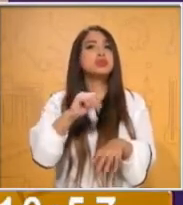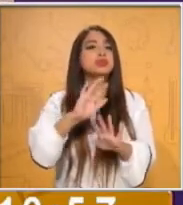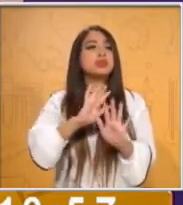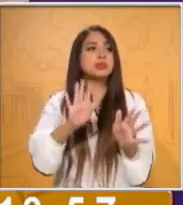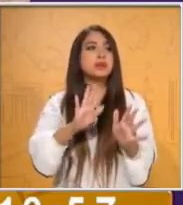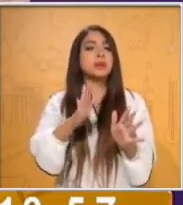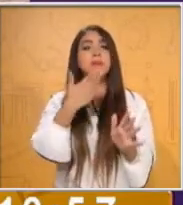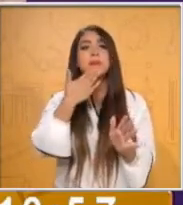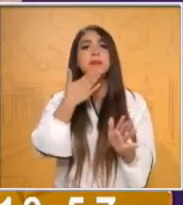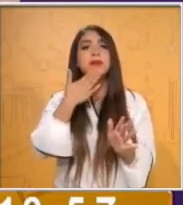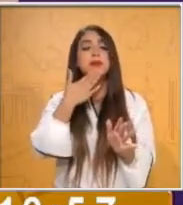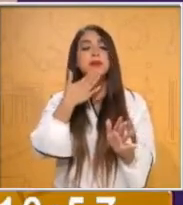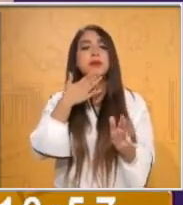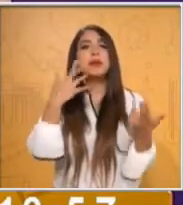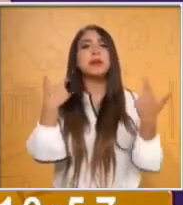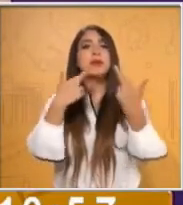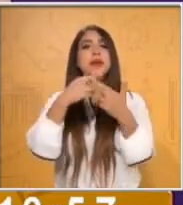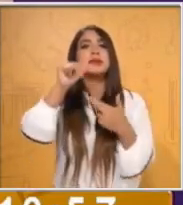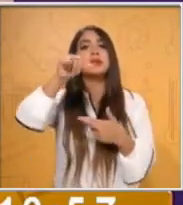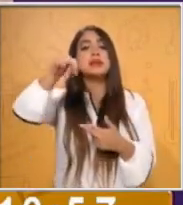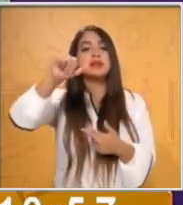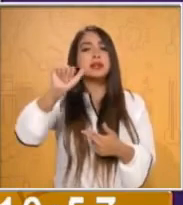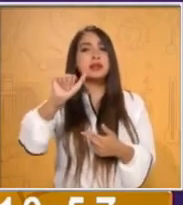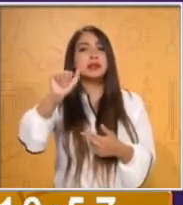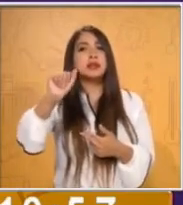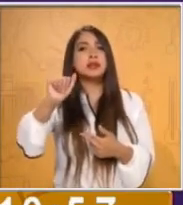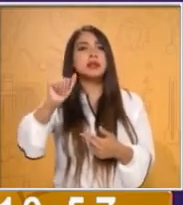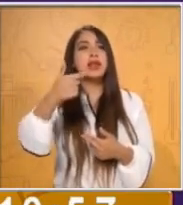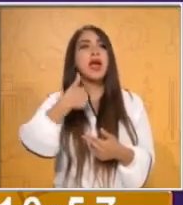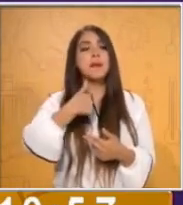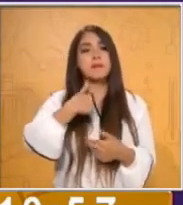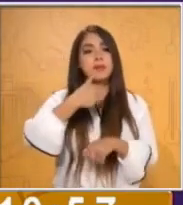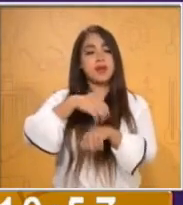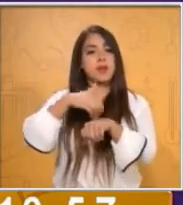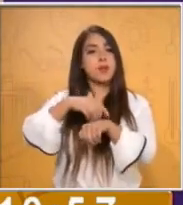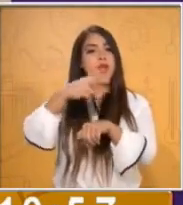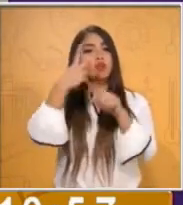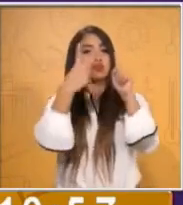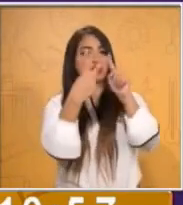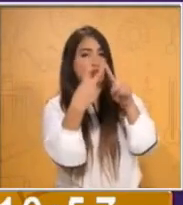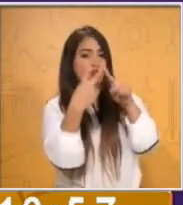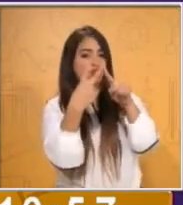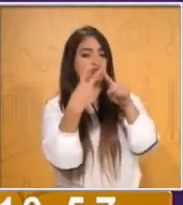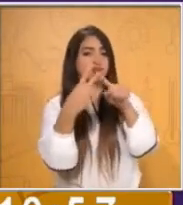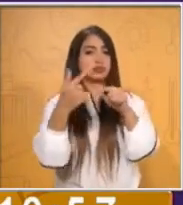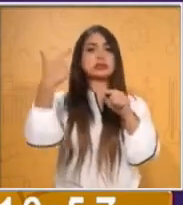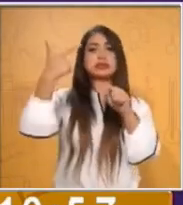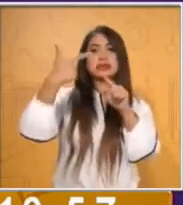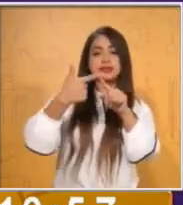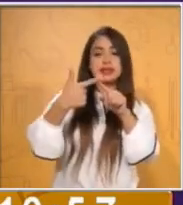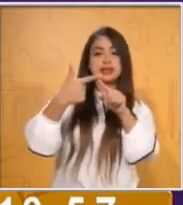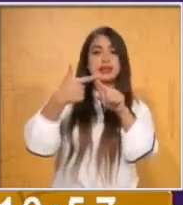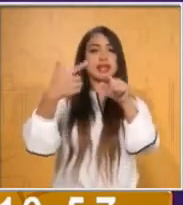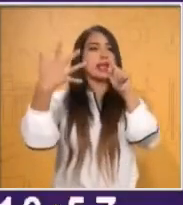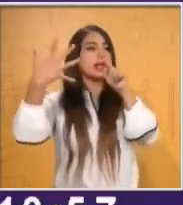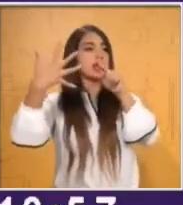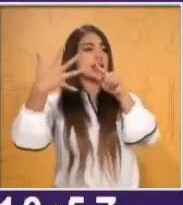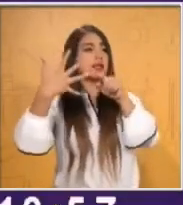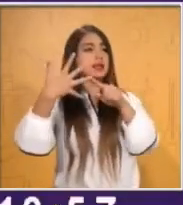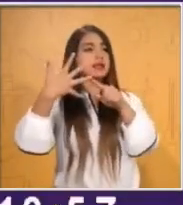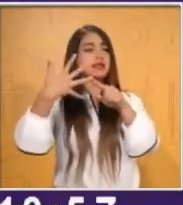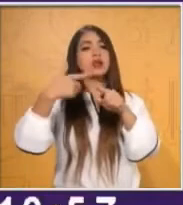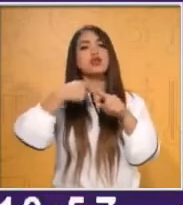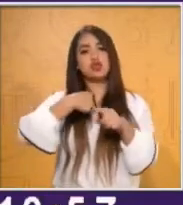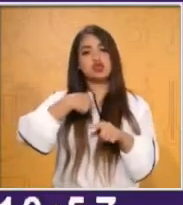dar los números que ella sacó. Mi número es el dos, el siete y el cinco. Y yo formé el